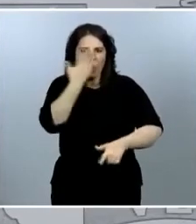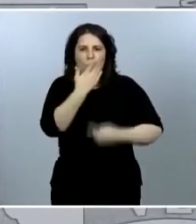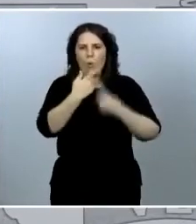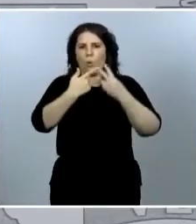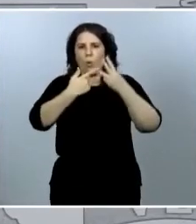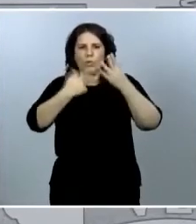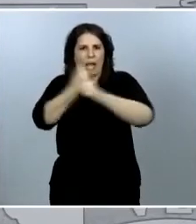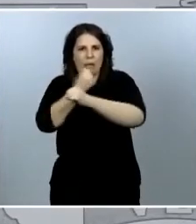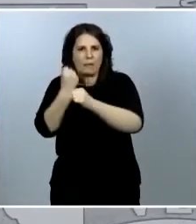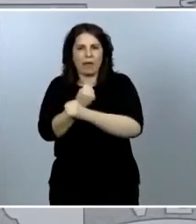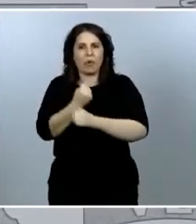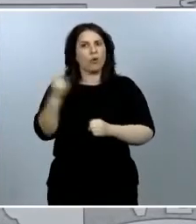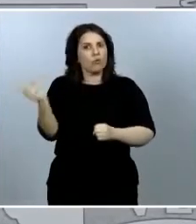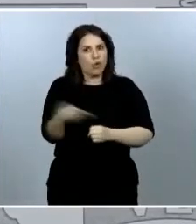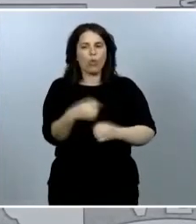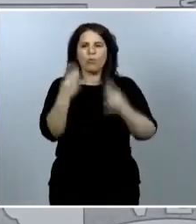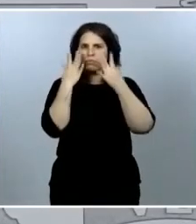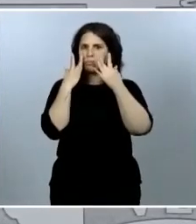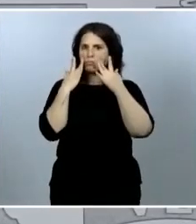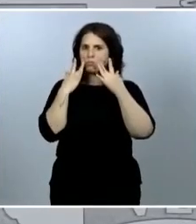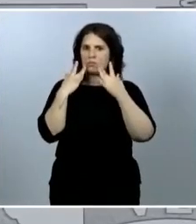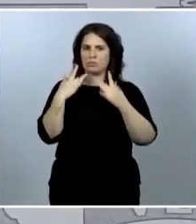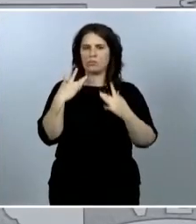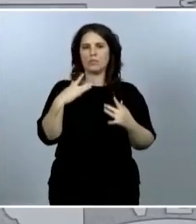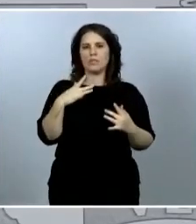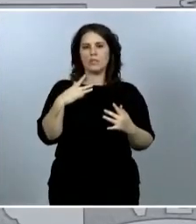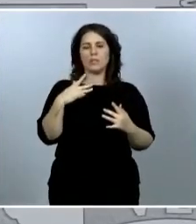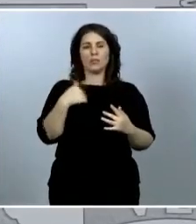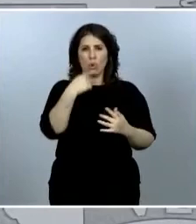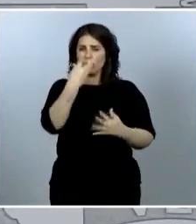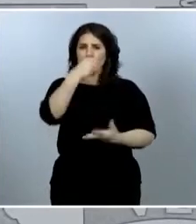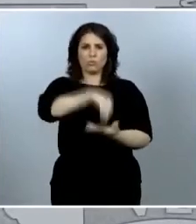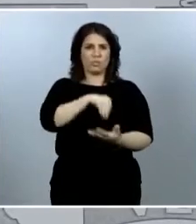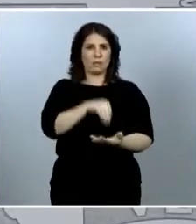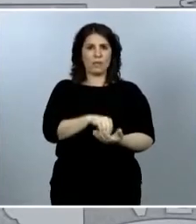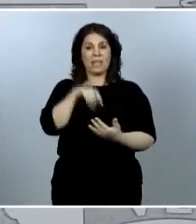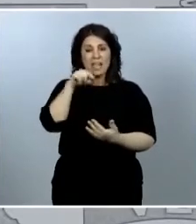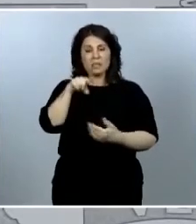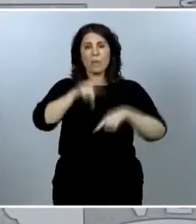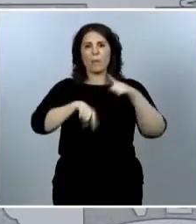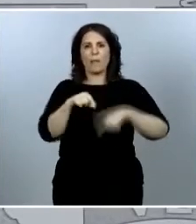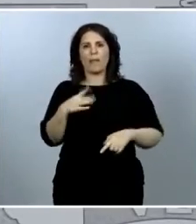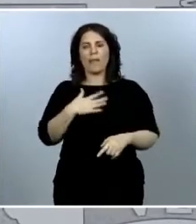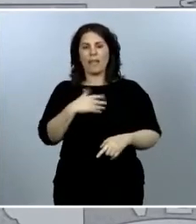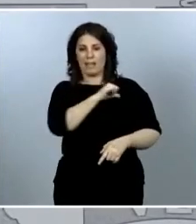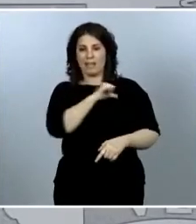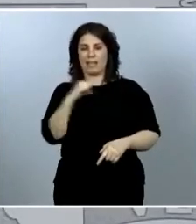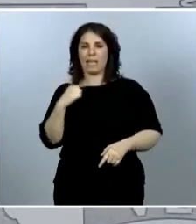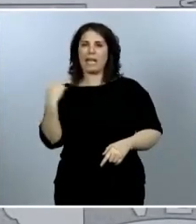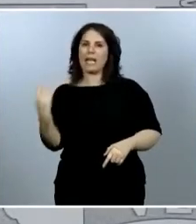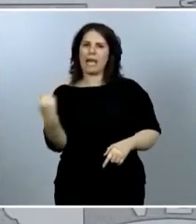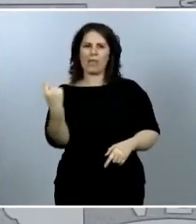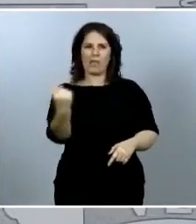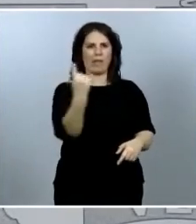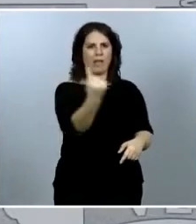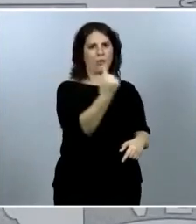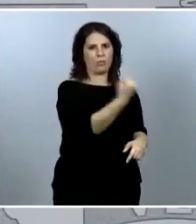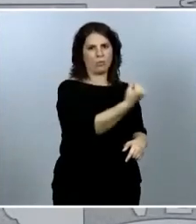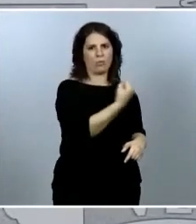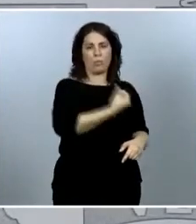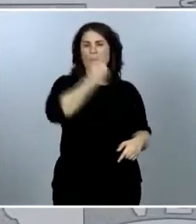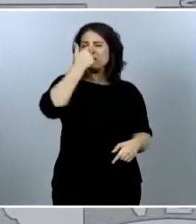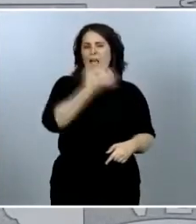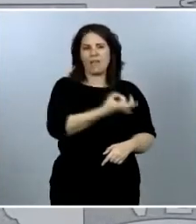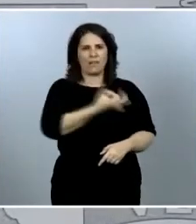otras comparecencias públicas, pasa por cada uno de nosotros y nosotras. La higiene más eficaz es la higiene individual. La